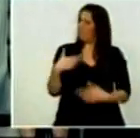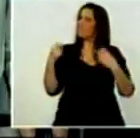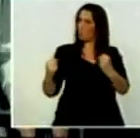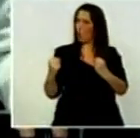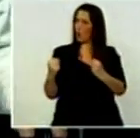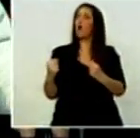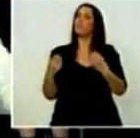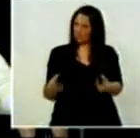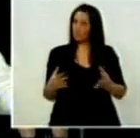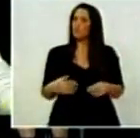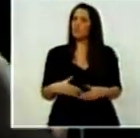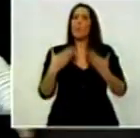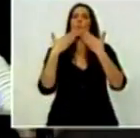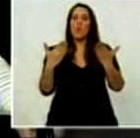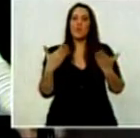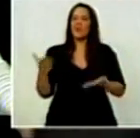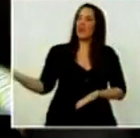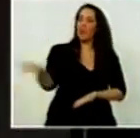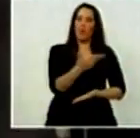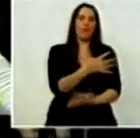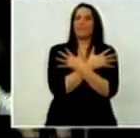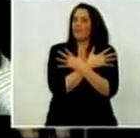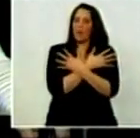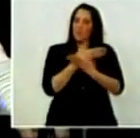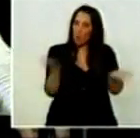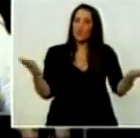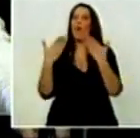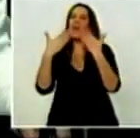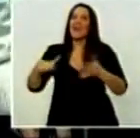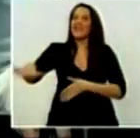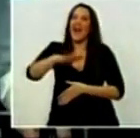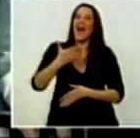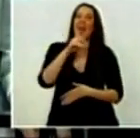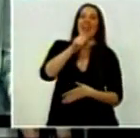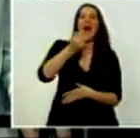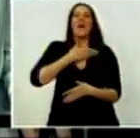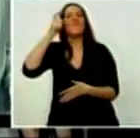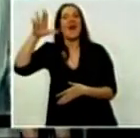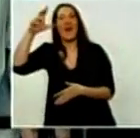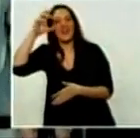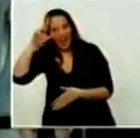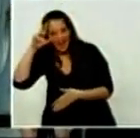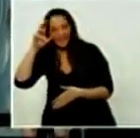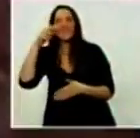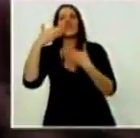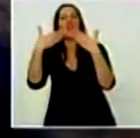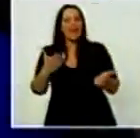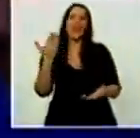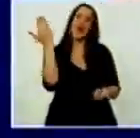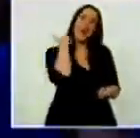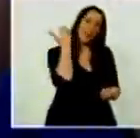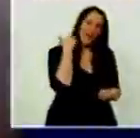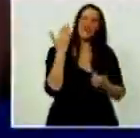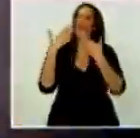todas, los quiero mucho, gracias la Ferrer, gracias la Matanza, gracias Fernando,